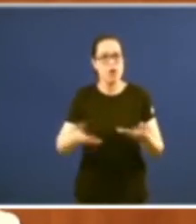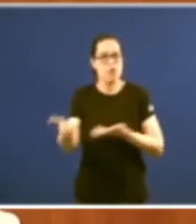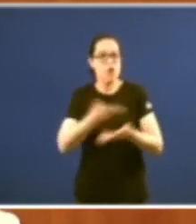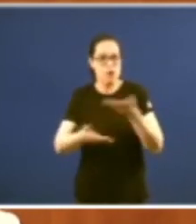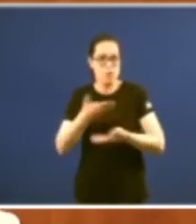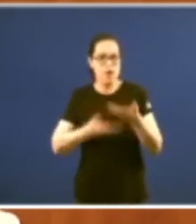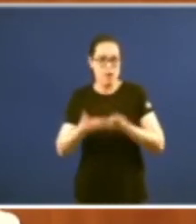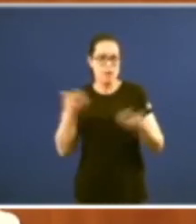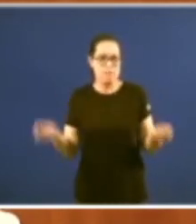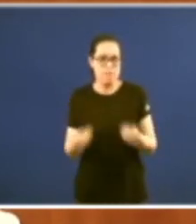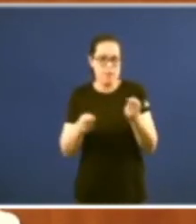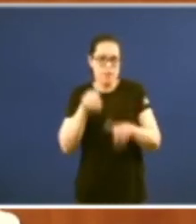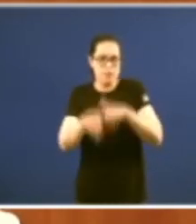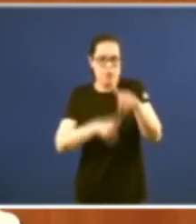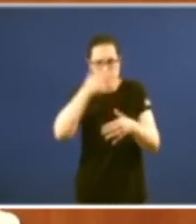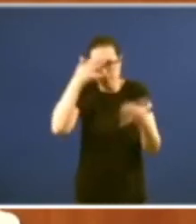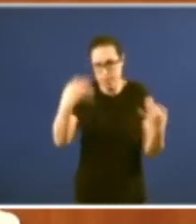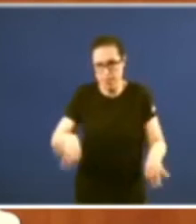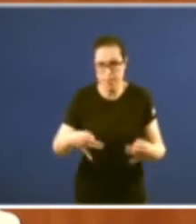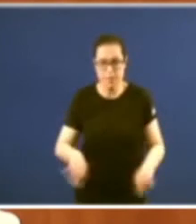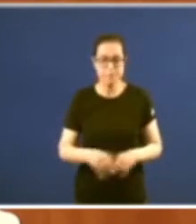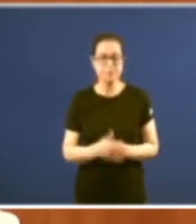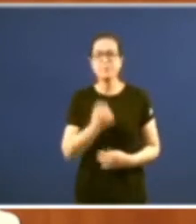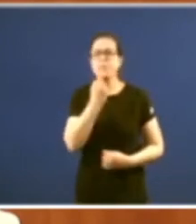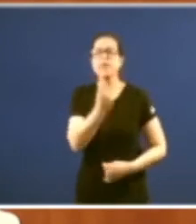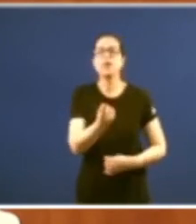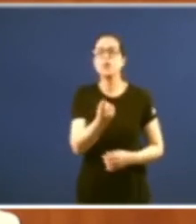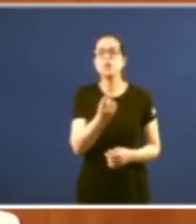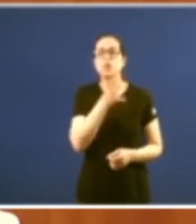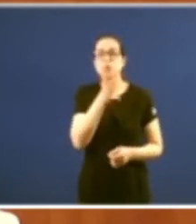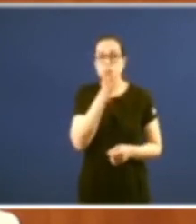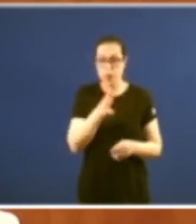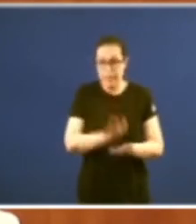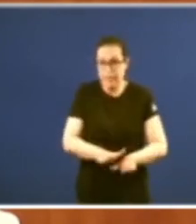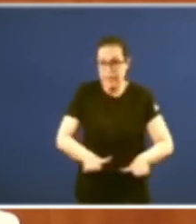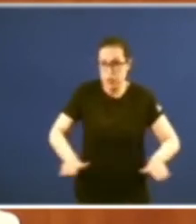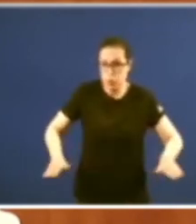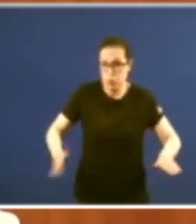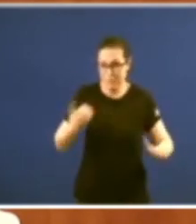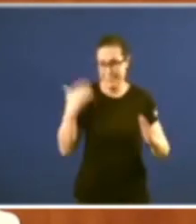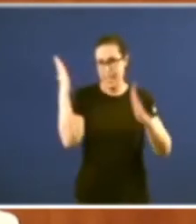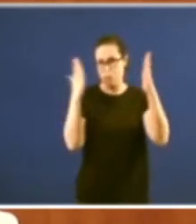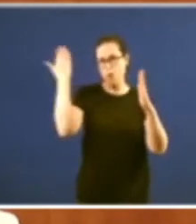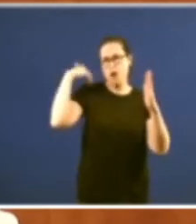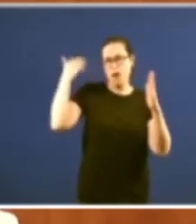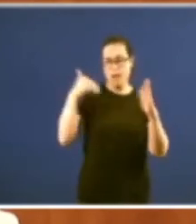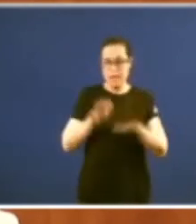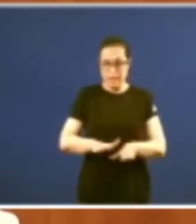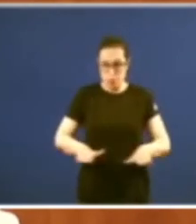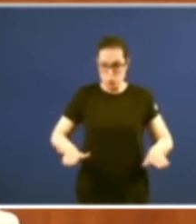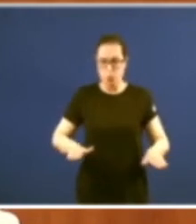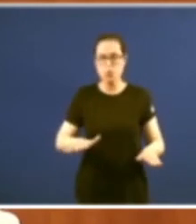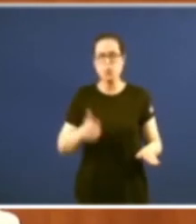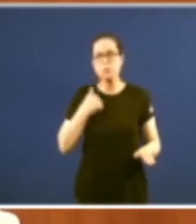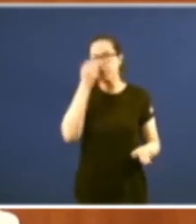electorais por que digo isto? porque eso éramos os rapaces os que éramos rapaces naquela época pero eu penso que en